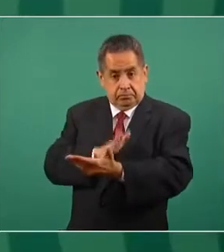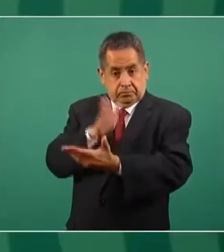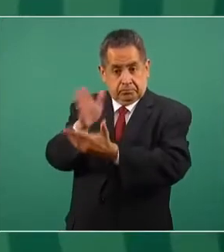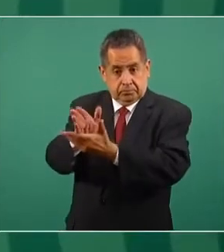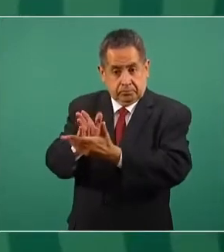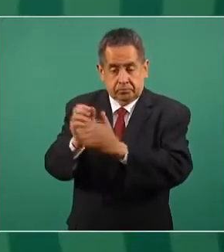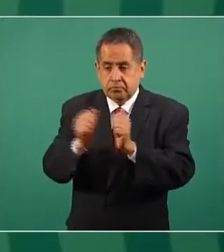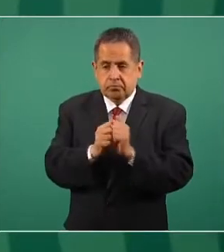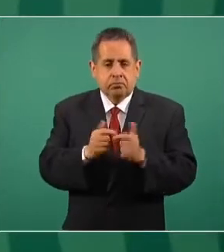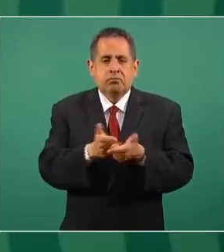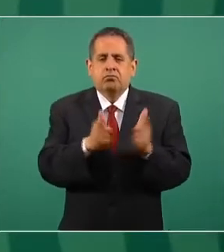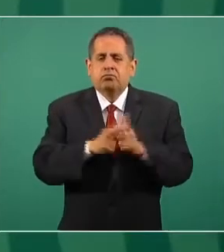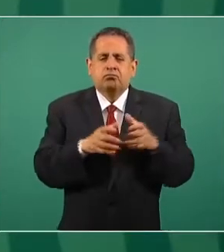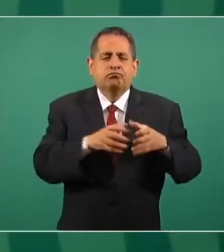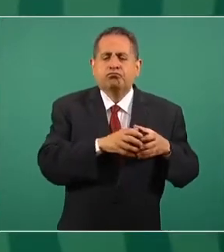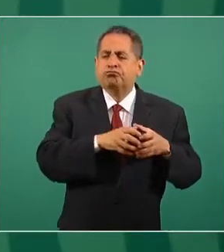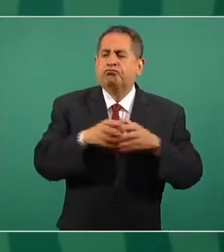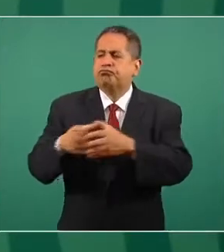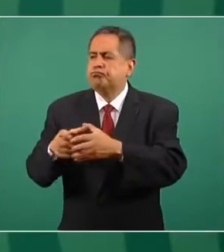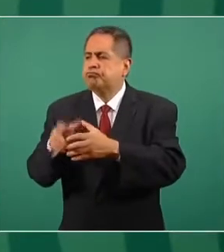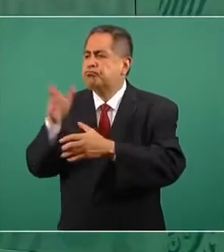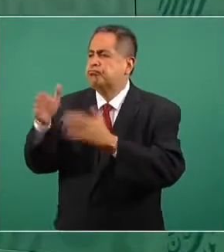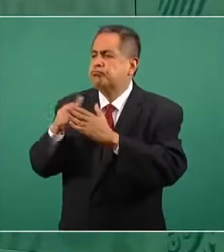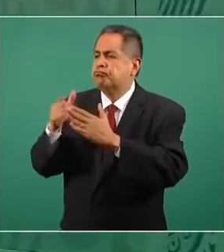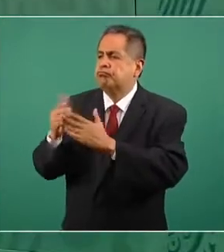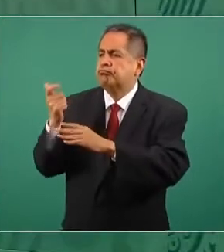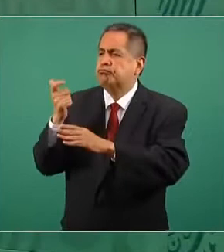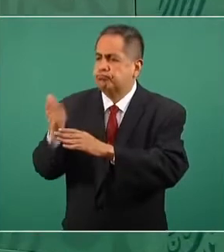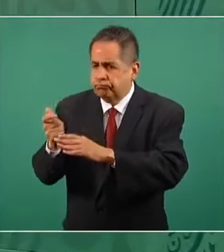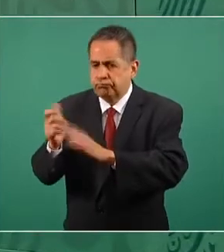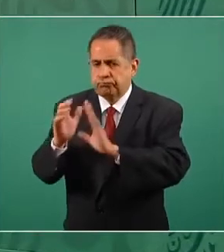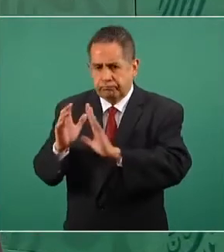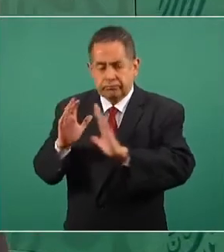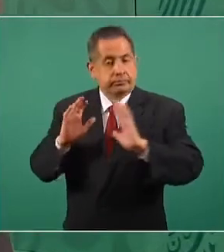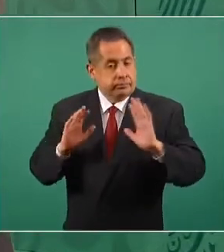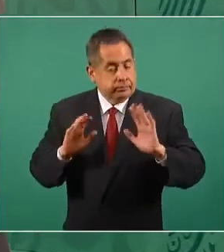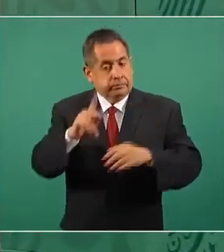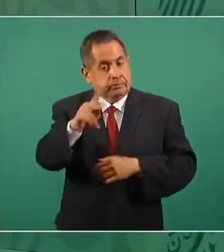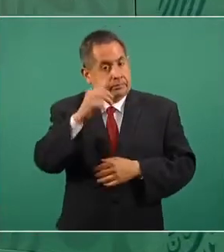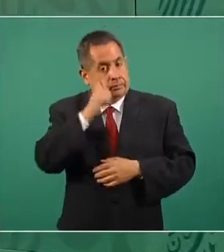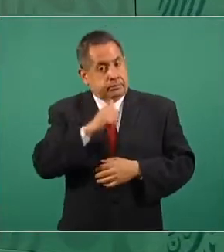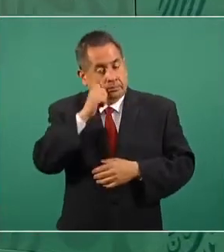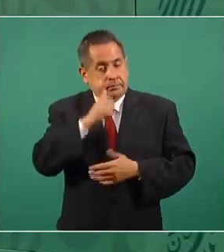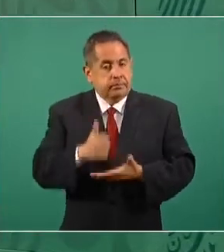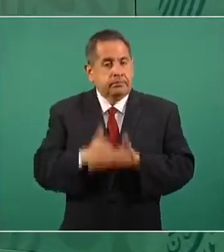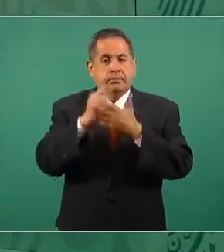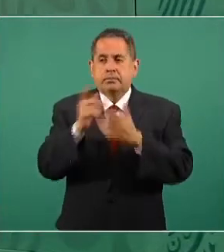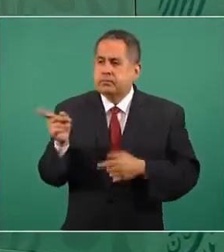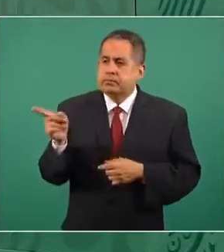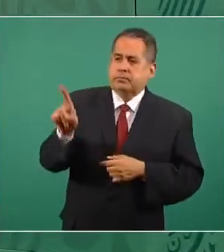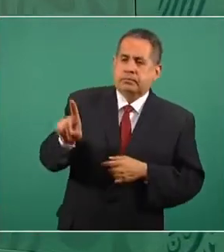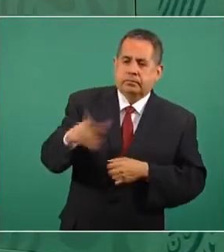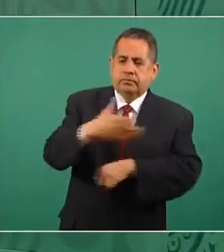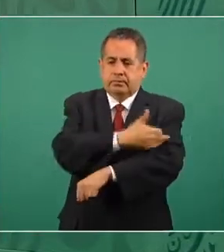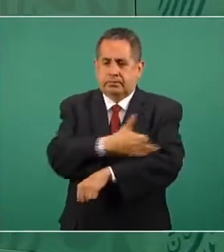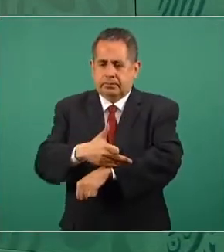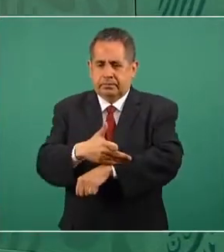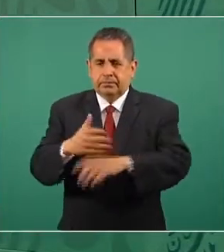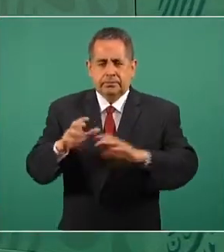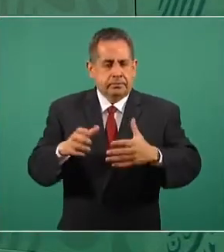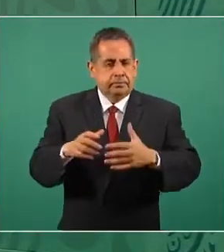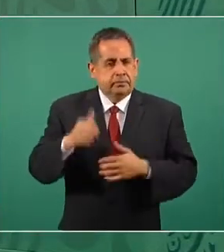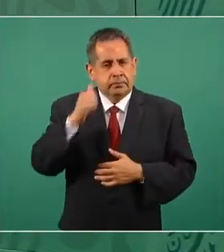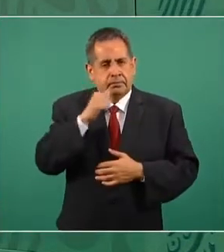con estas brigadas de vacunación a su casa. Siempre tenemos el apoyo de un familiar, bien lo dice